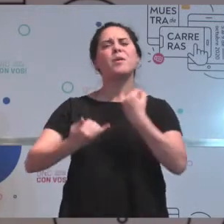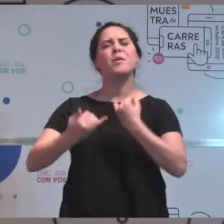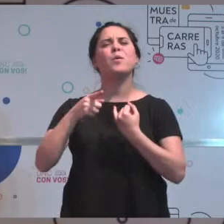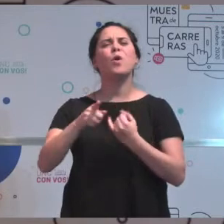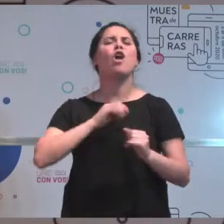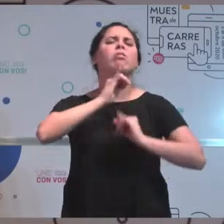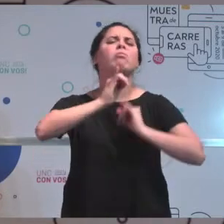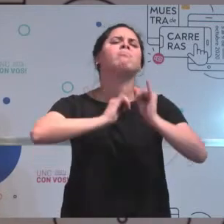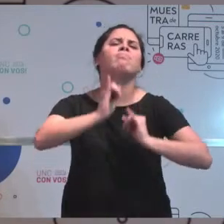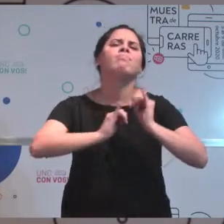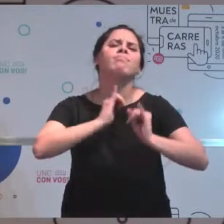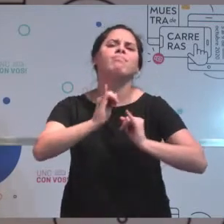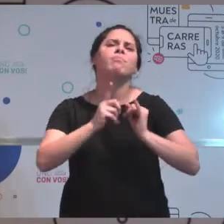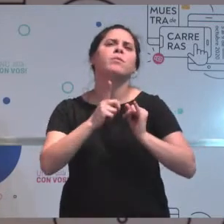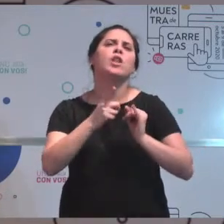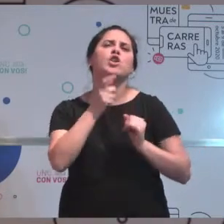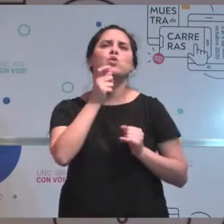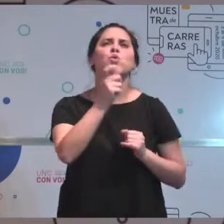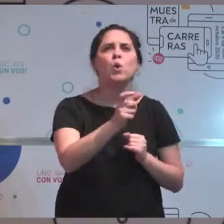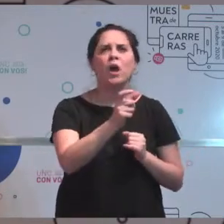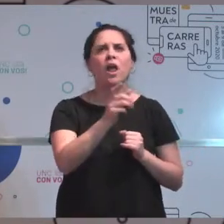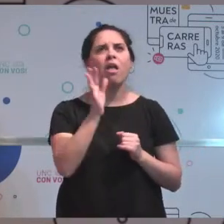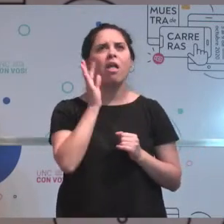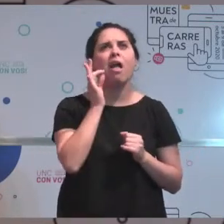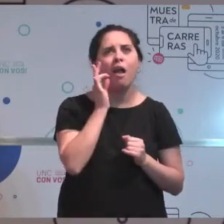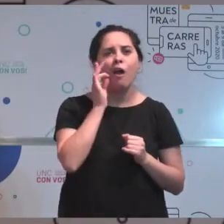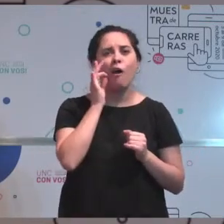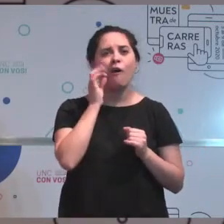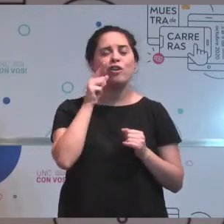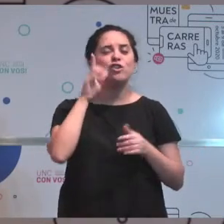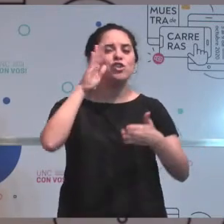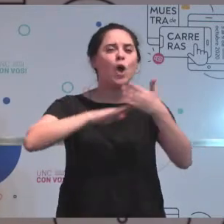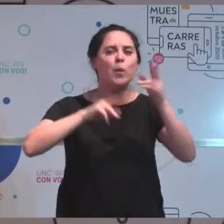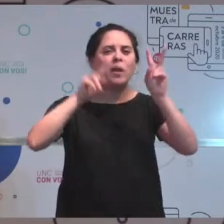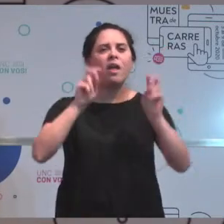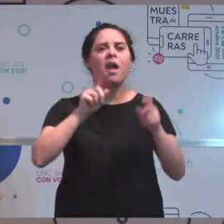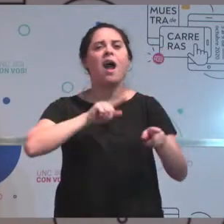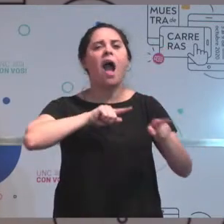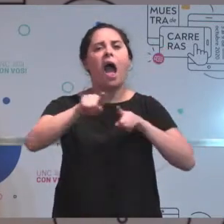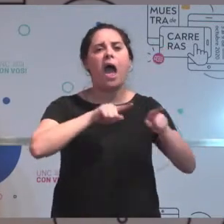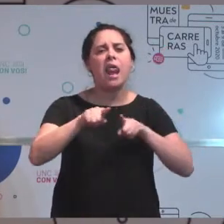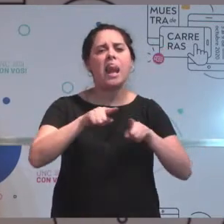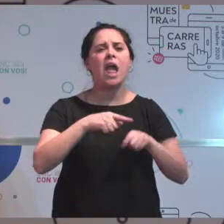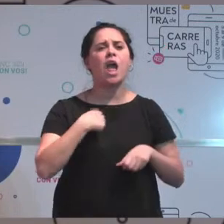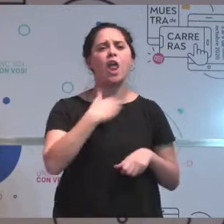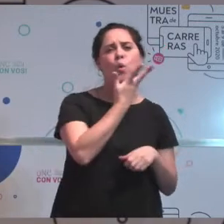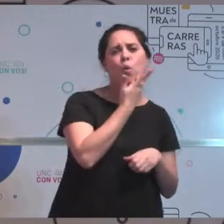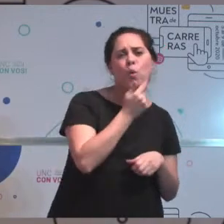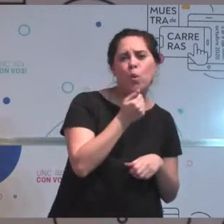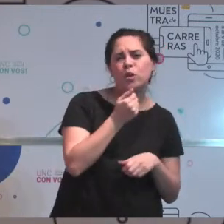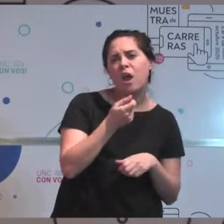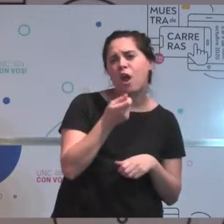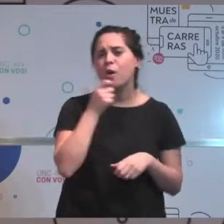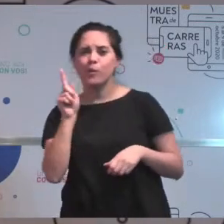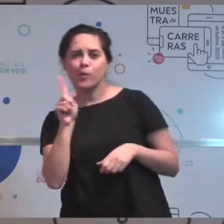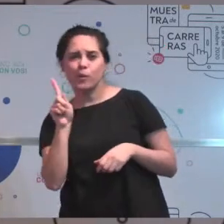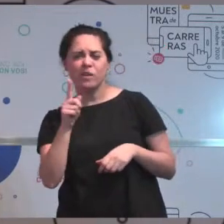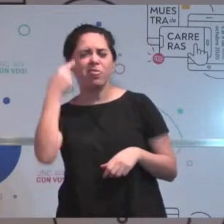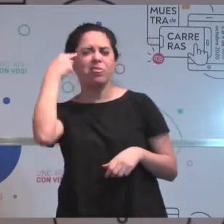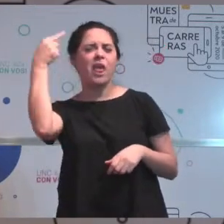quien esté pensando en esta carrera, que esté dudando si le gusta o no? ¿Qué podría tener en cuenta? ¿Qué